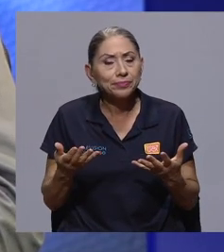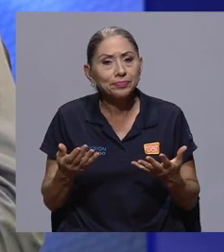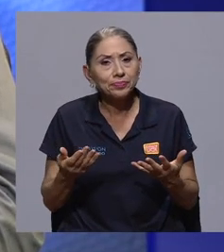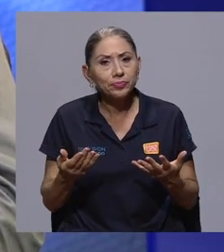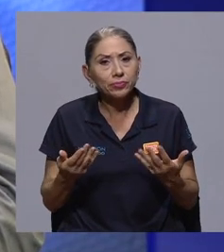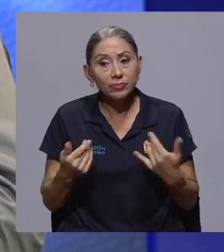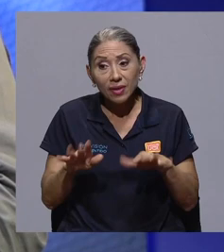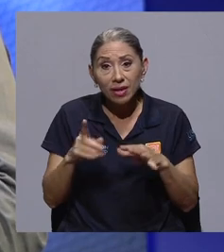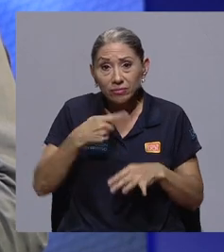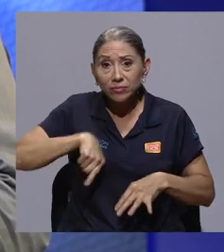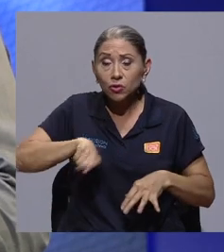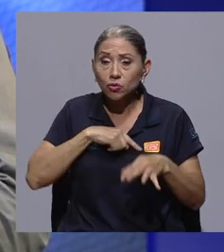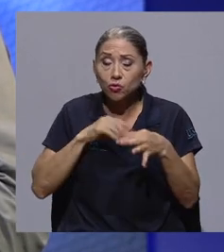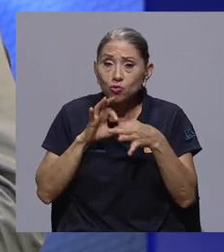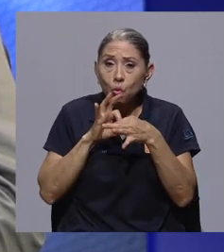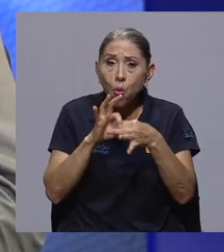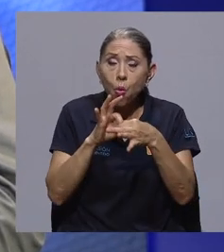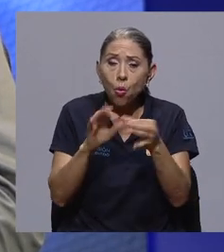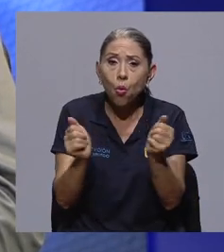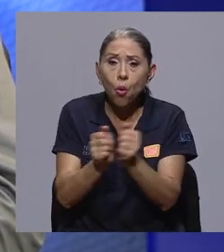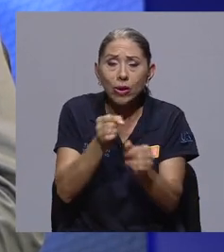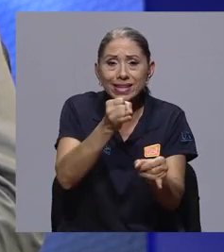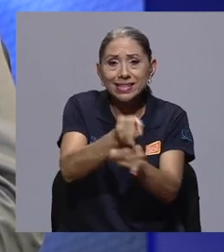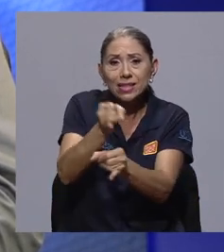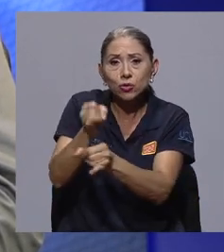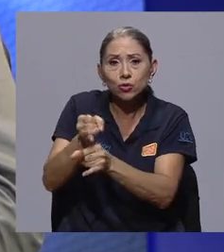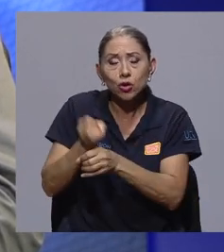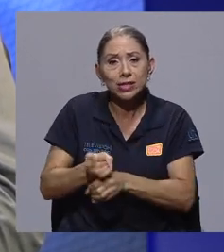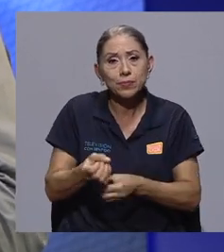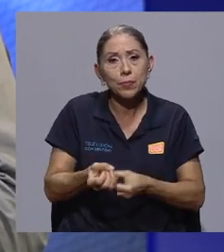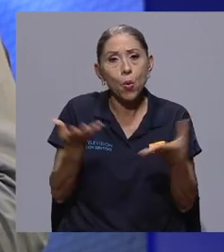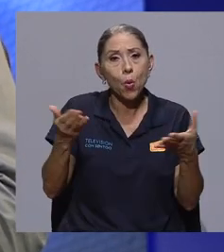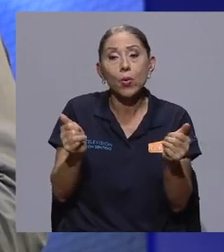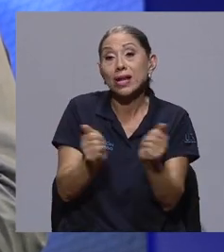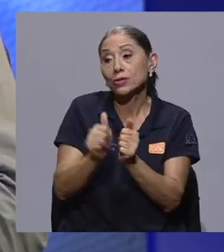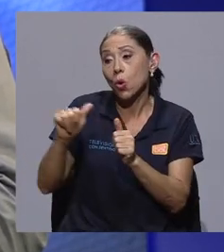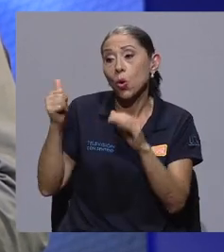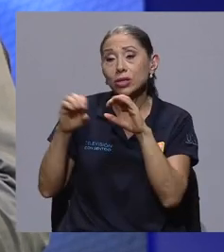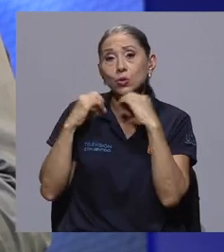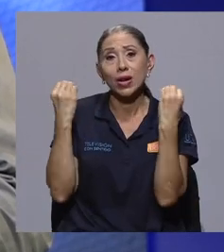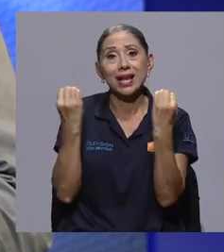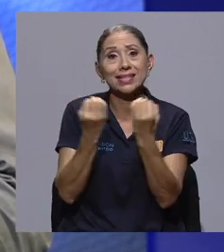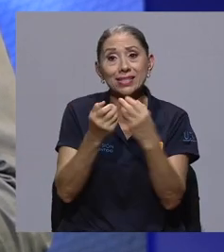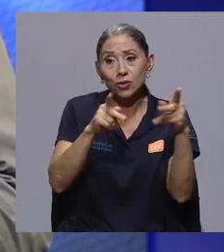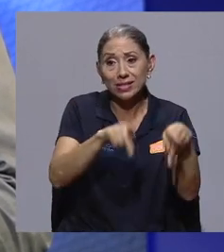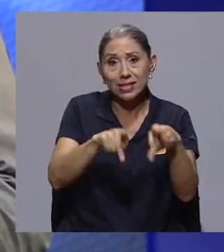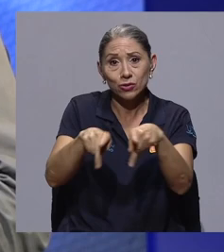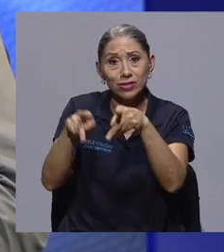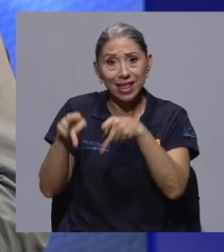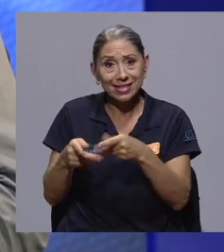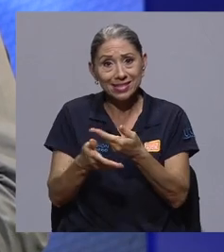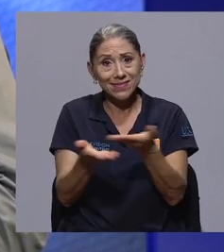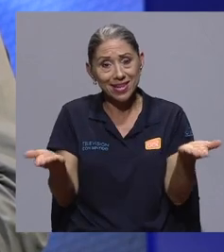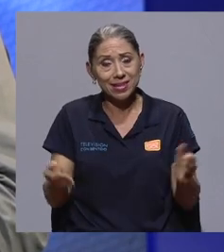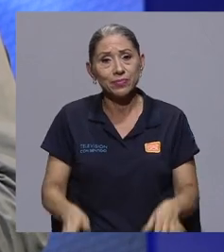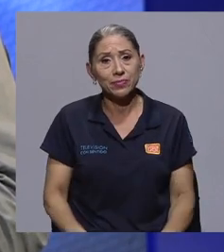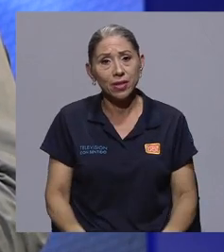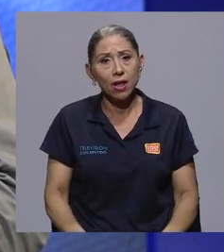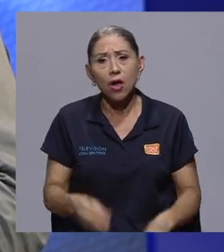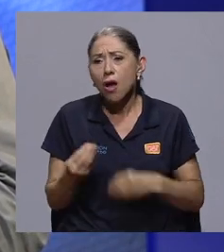tratado de hacer, digamos, coordinando también con instituciones públicas, con otras organizaciones de sociedad civil,